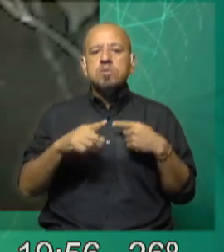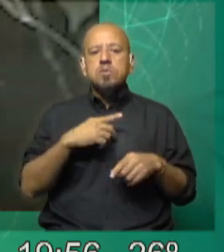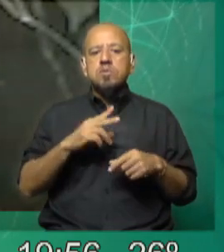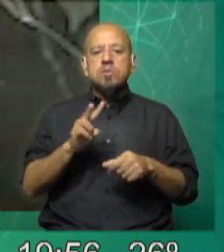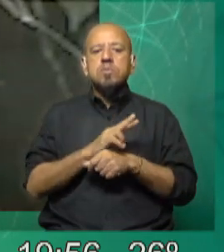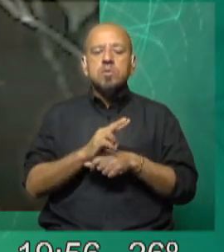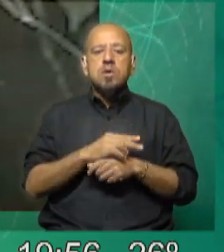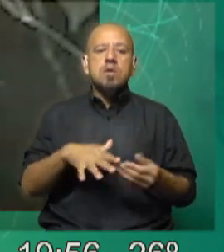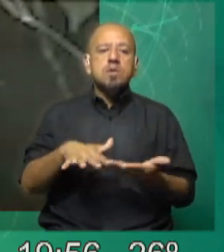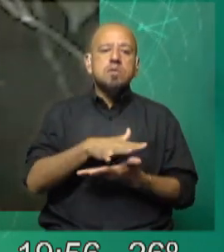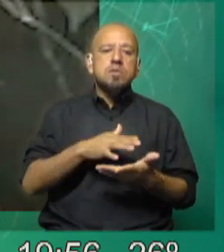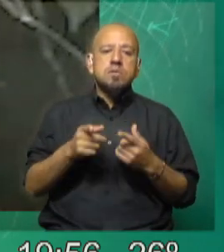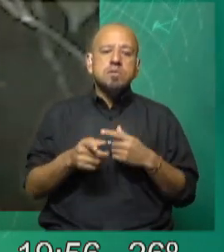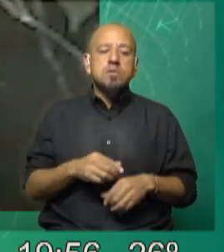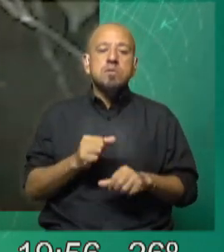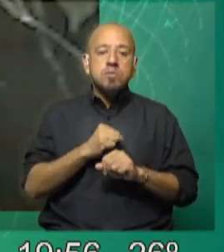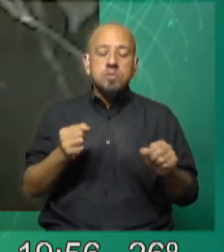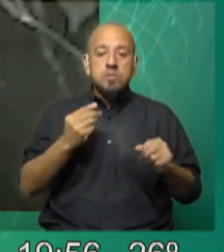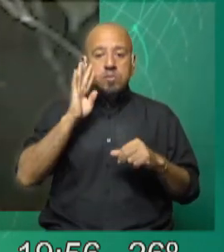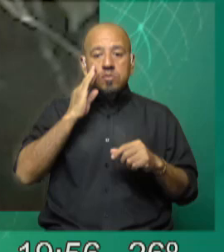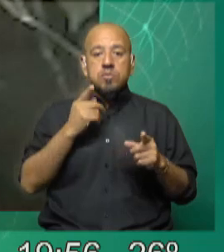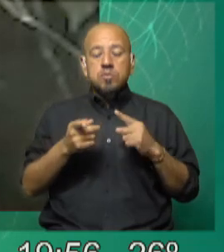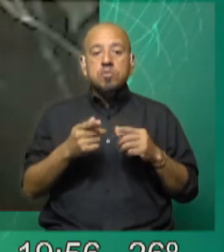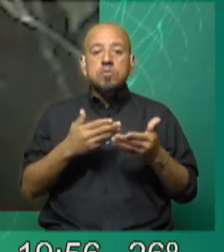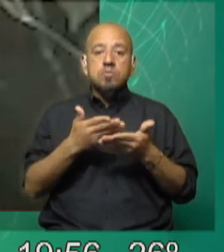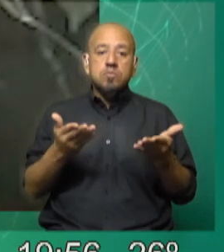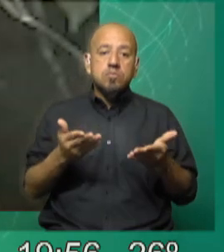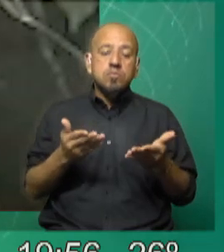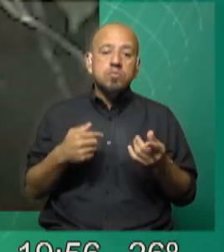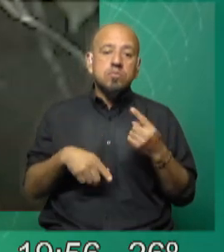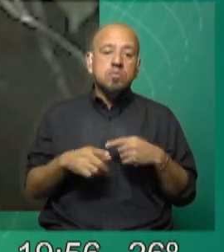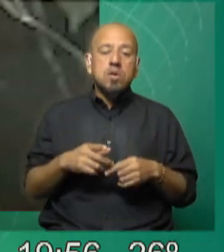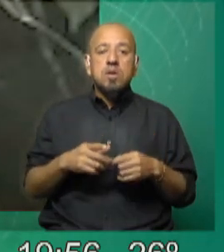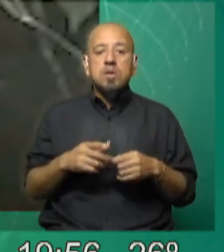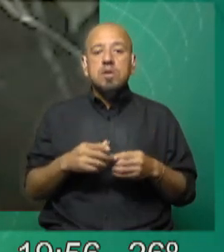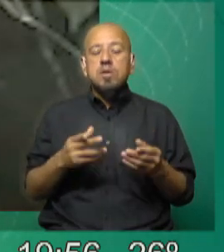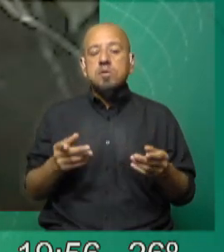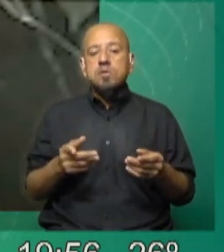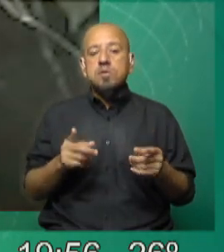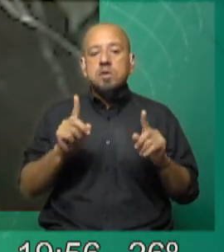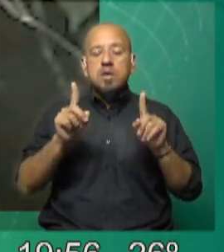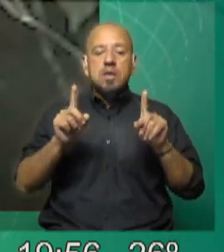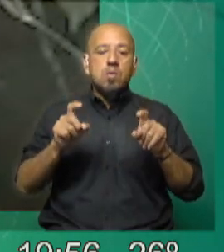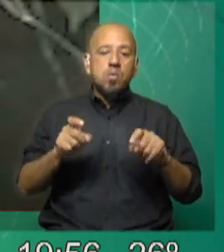Basadas en Áreas, sean reconocidas como una potencial herramienta para la conservación marina integral.